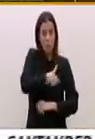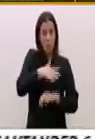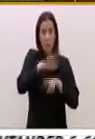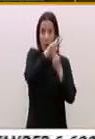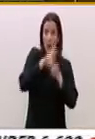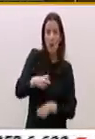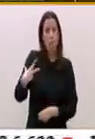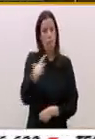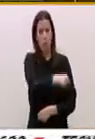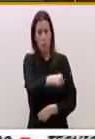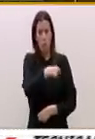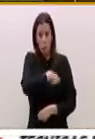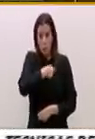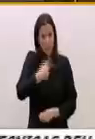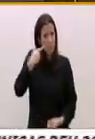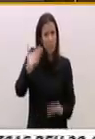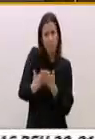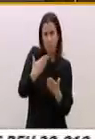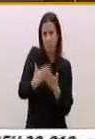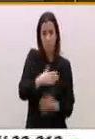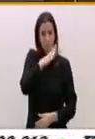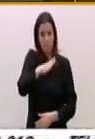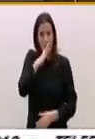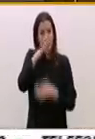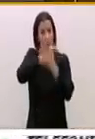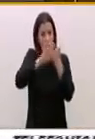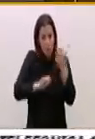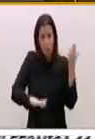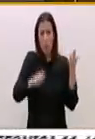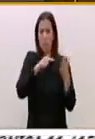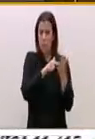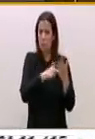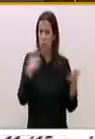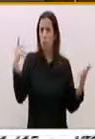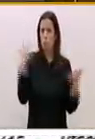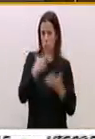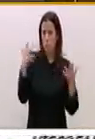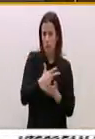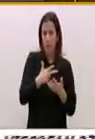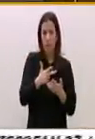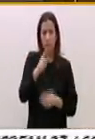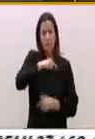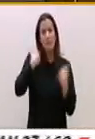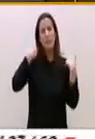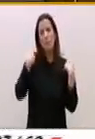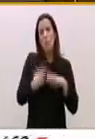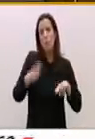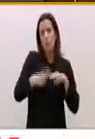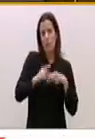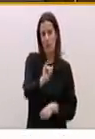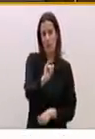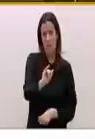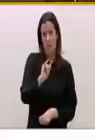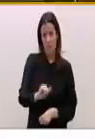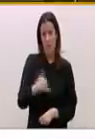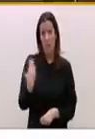justificada ante la revelación de informes muy graves. Hay responsabilidades políticas. Sí, cada